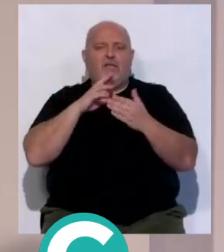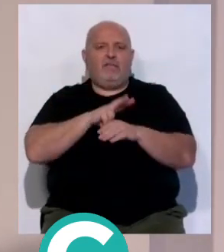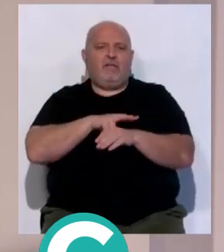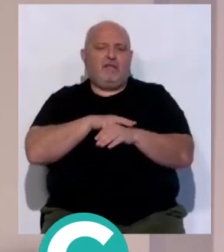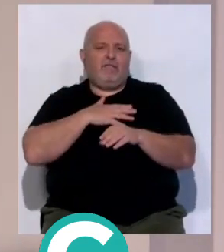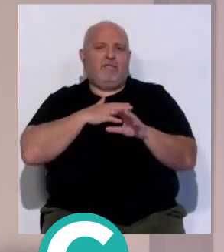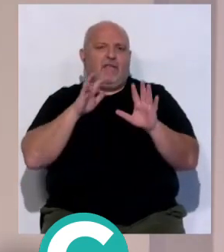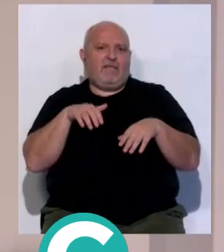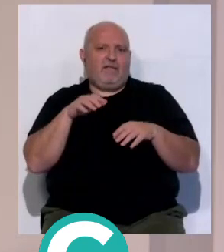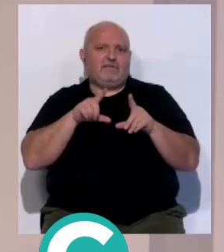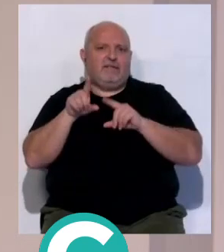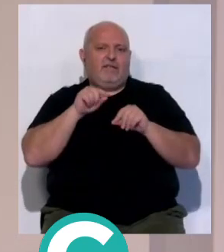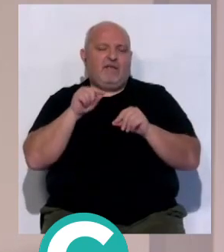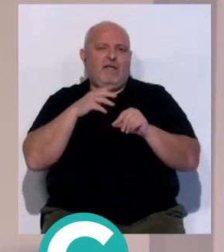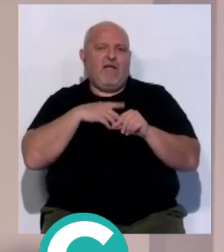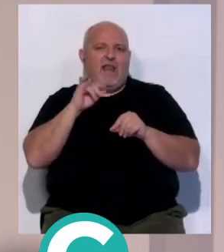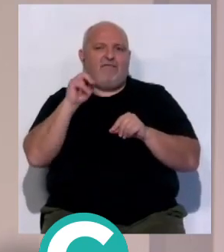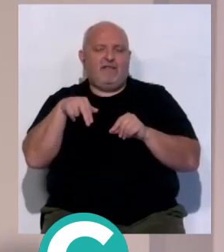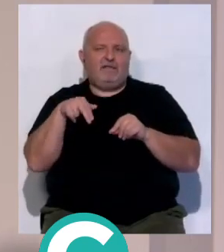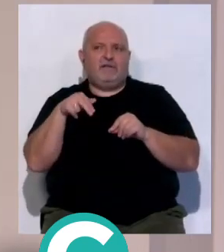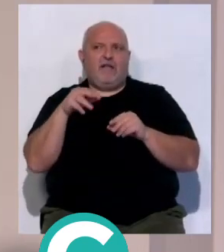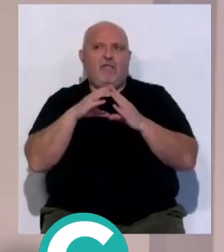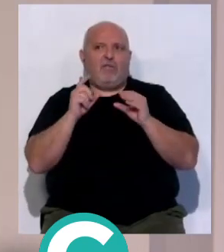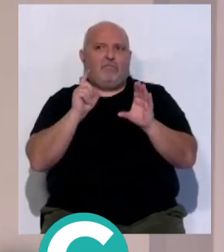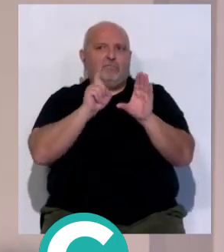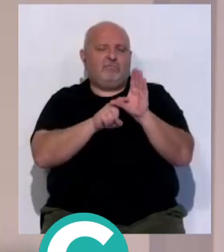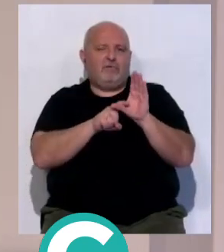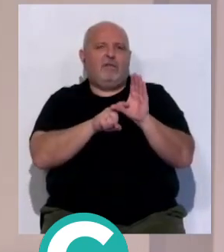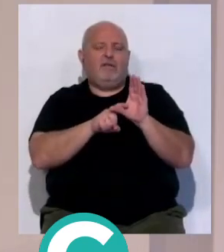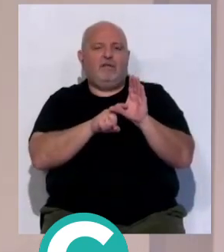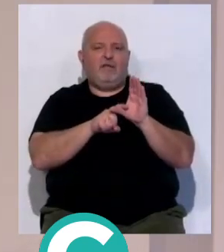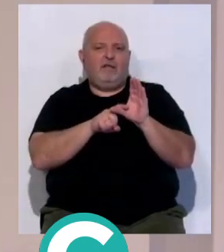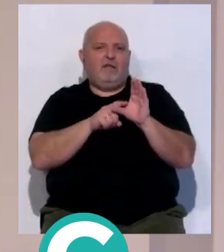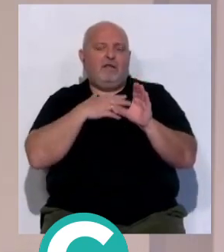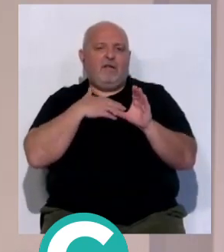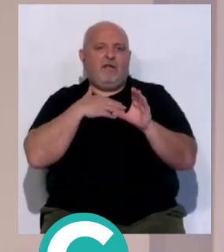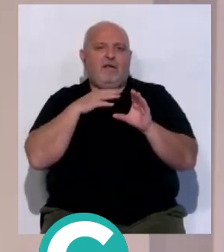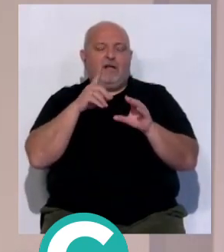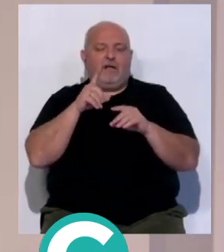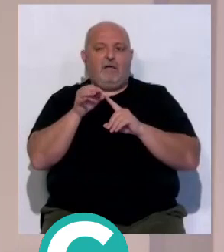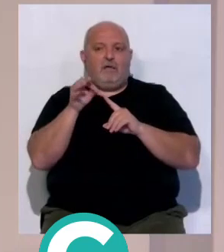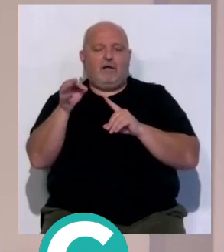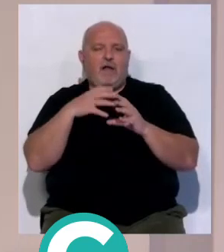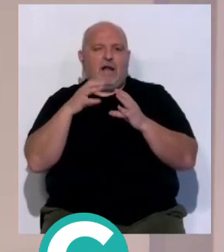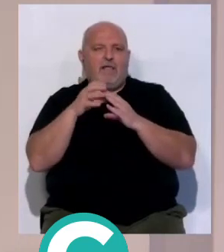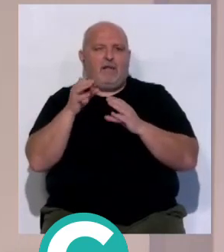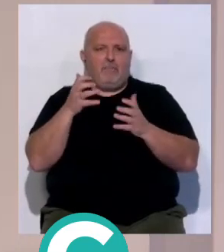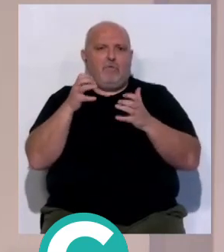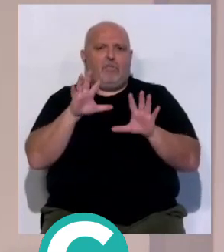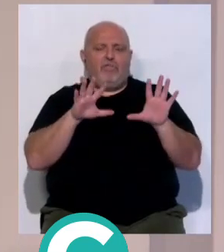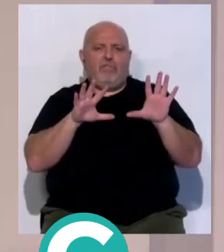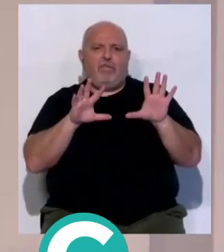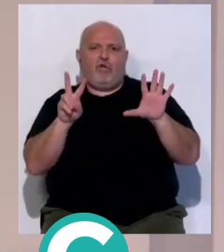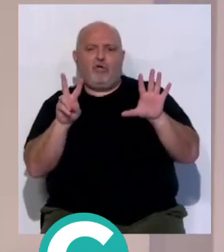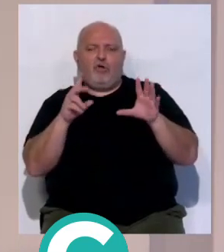delegación de Cádiz, a la selección Alevín, que está disputando el andaluz Alevín de fútbol en Almuñécar y de momento lleva pleno de victoria. 5-2